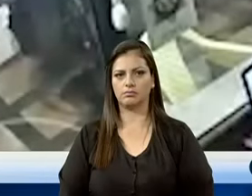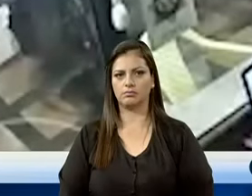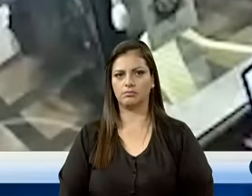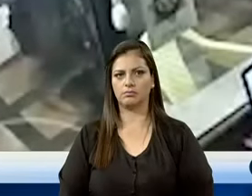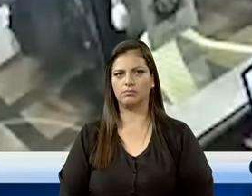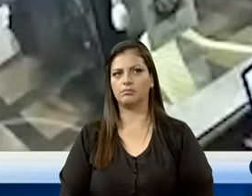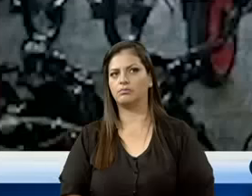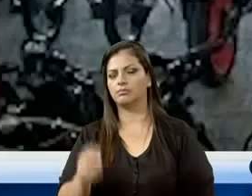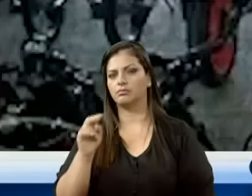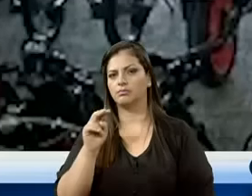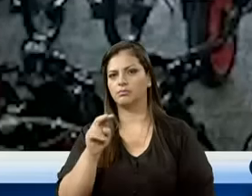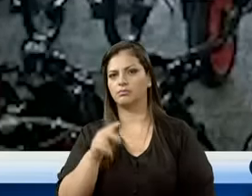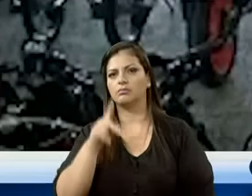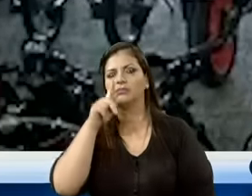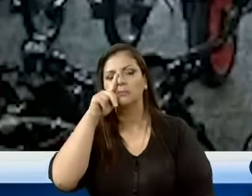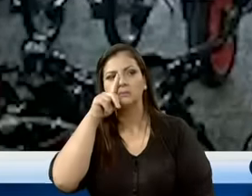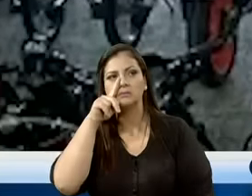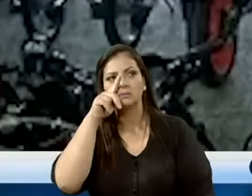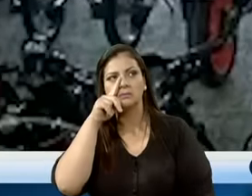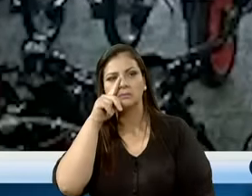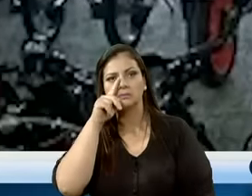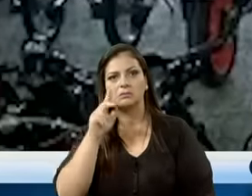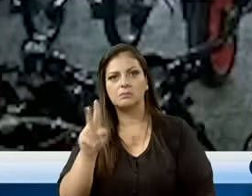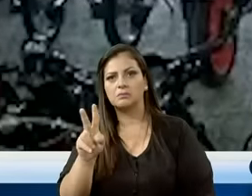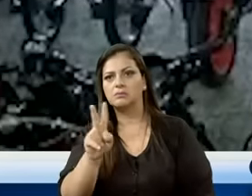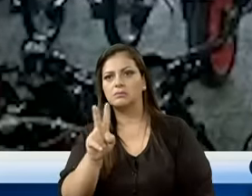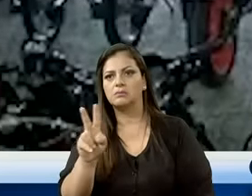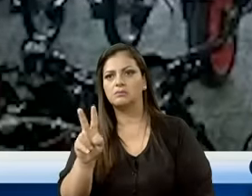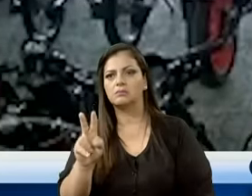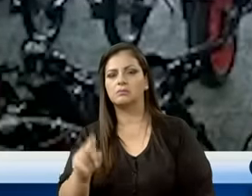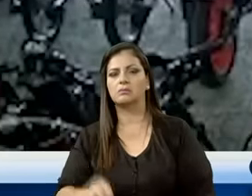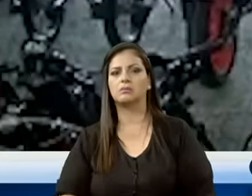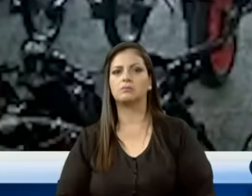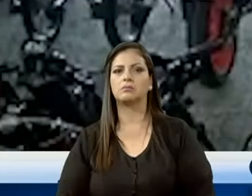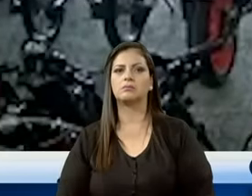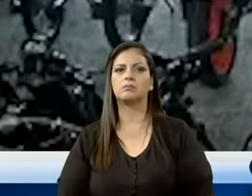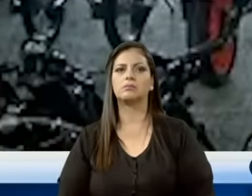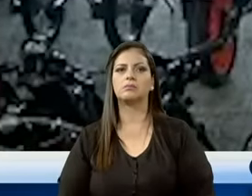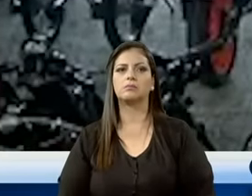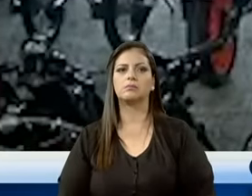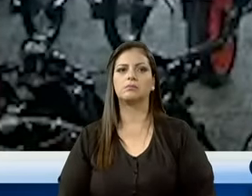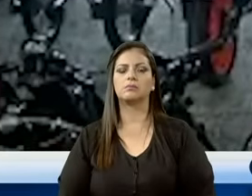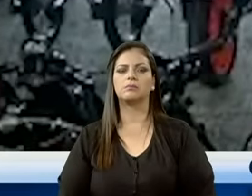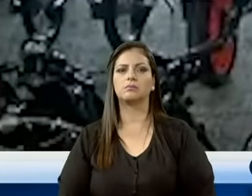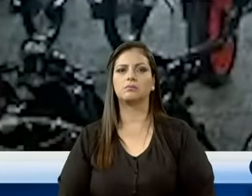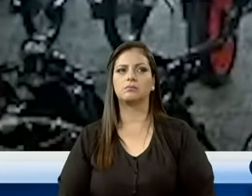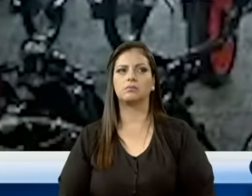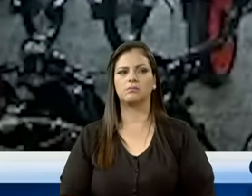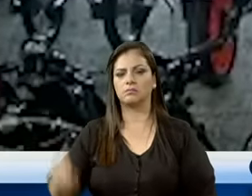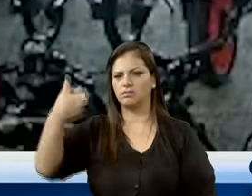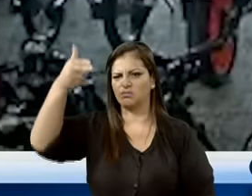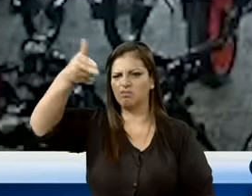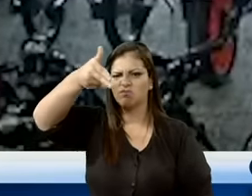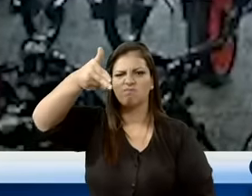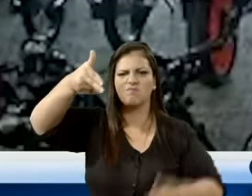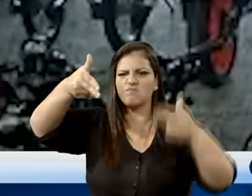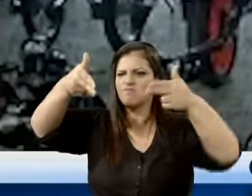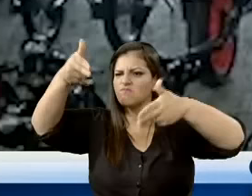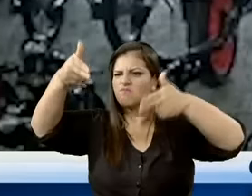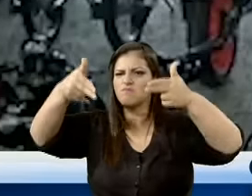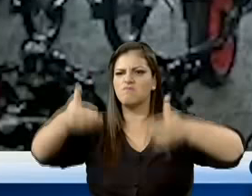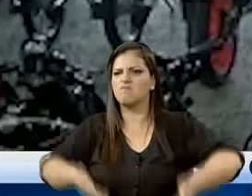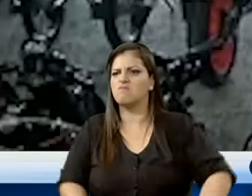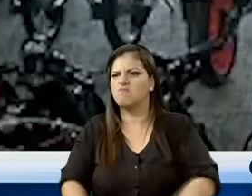Estas damas, vejas son empleadas. empleadas. Las vejas que salen del local, de la oficina. Todo el mundo manos arriba, como jugando al tequimán.